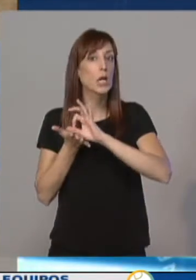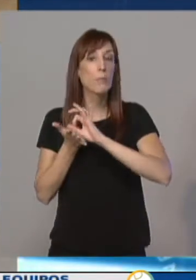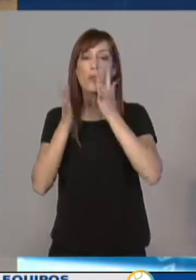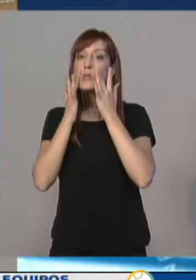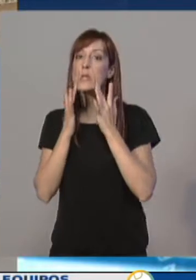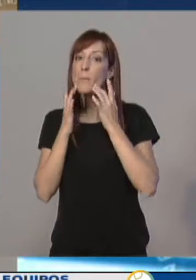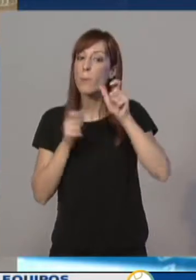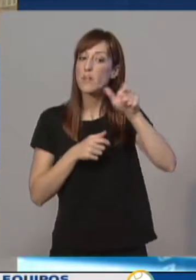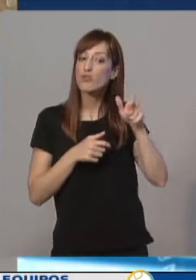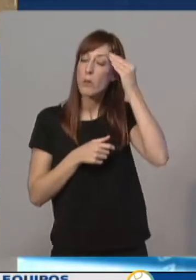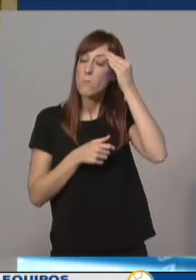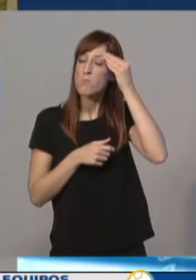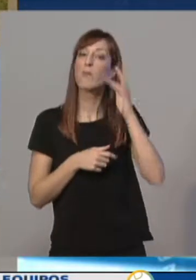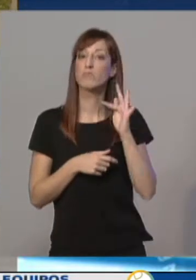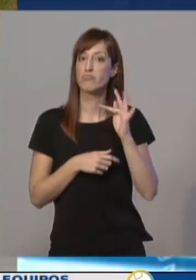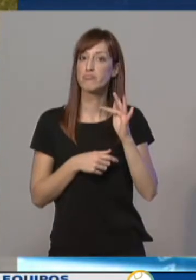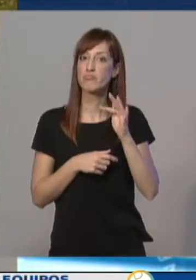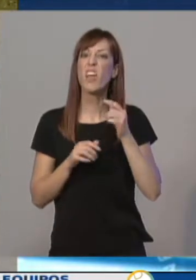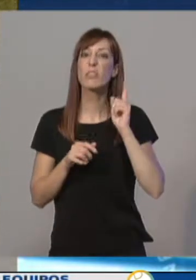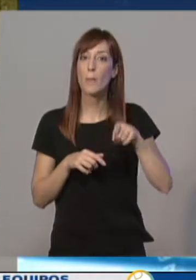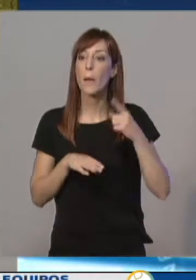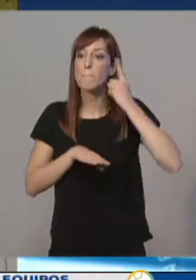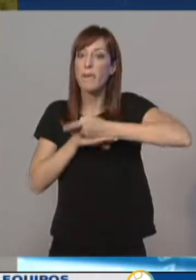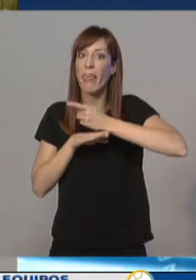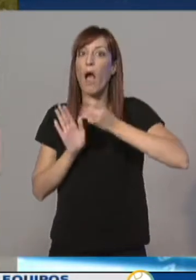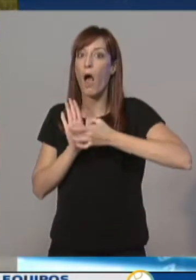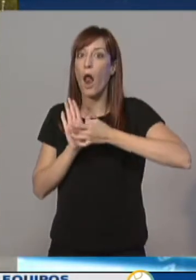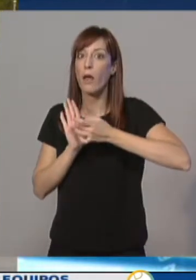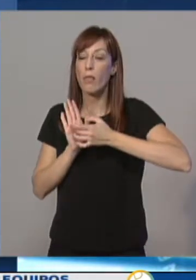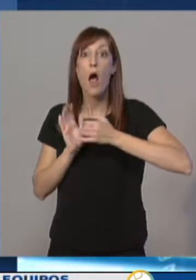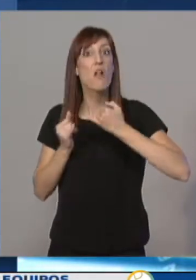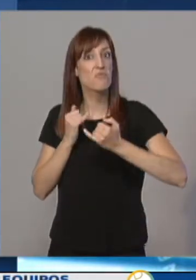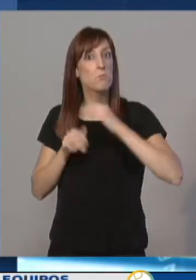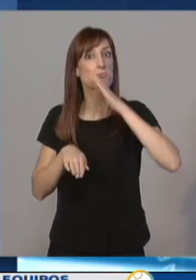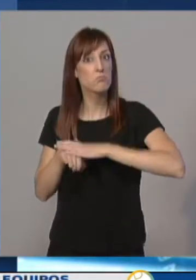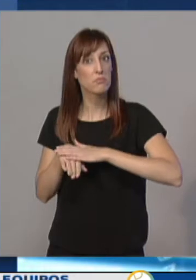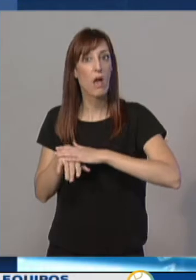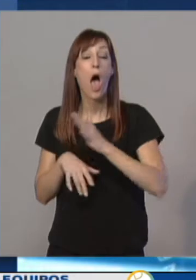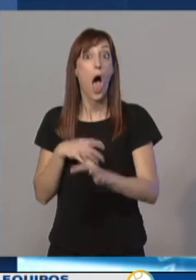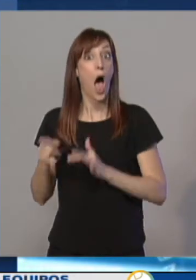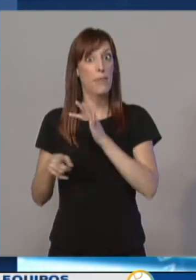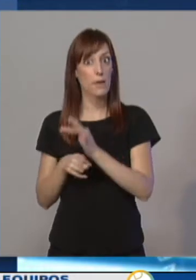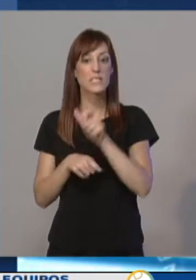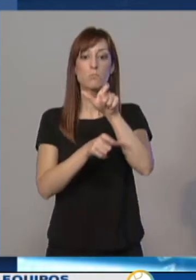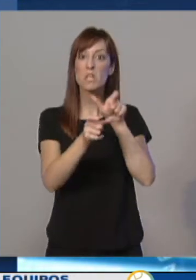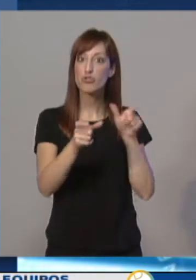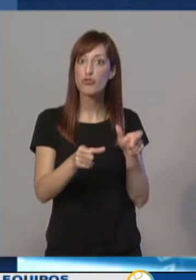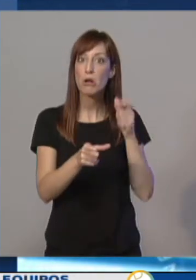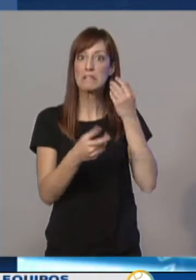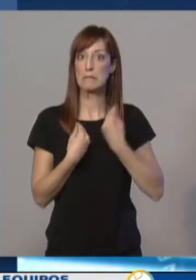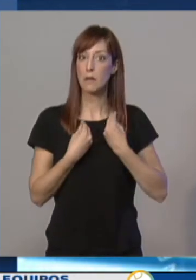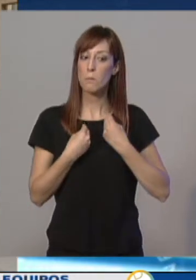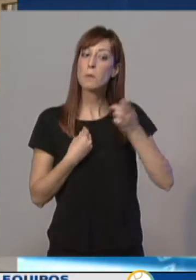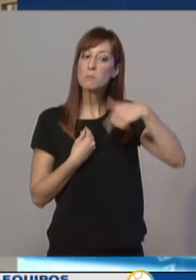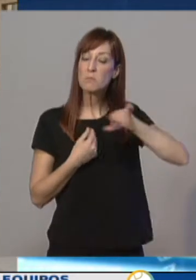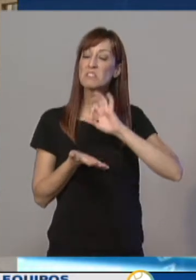satisfactoria alcanzando los niveles de calidad exigidos. Además ha añadido que la ciudadanía tiene una percepción muy positiva de este